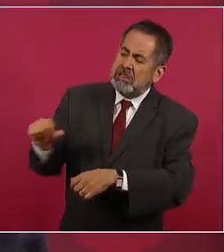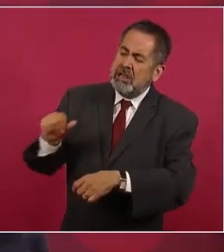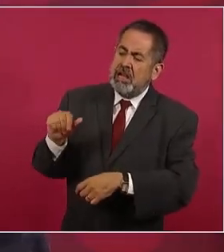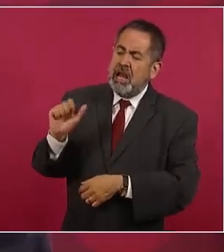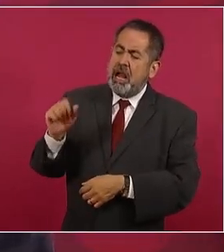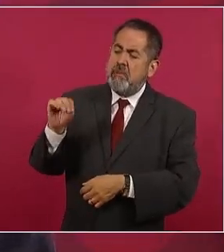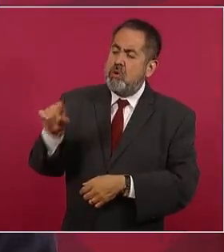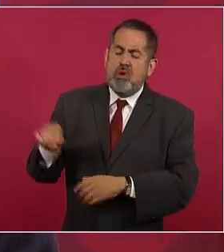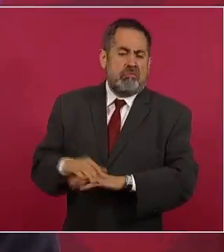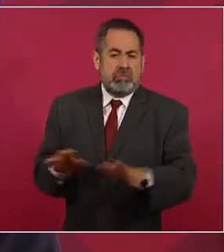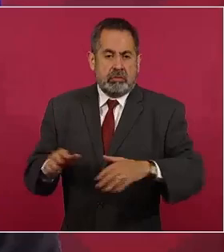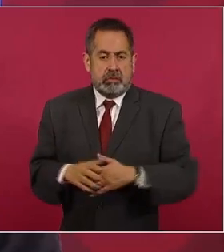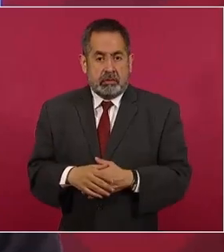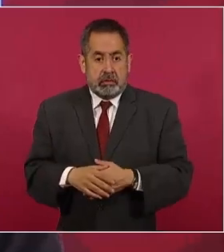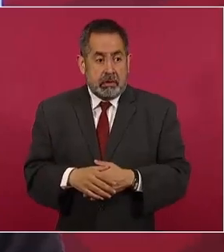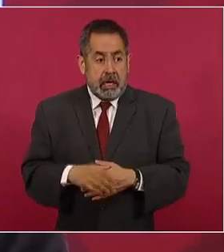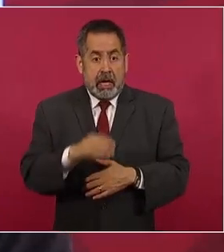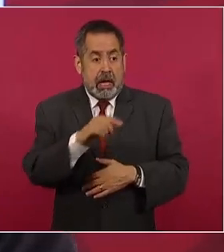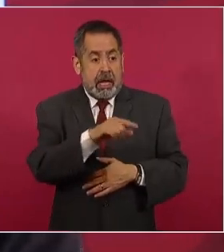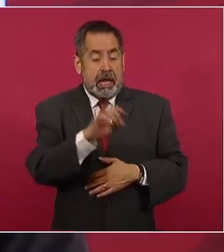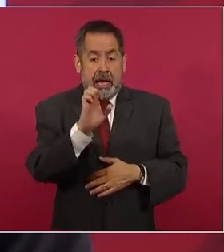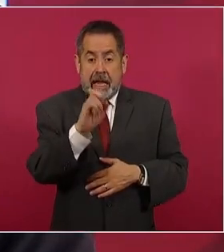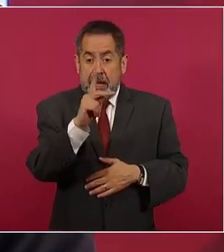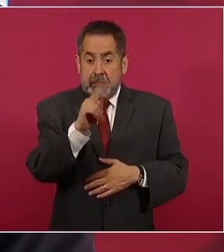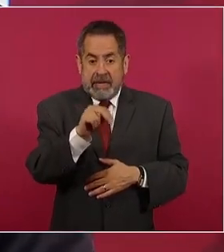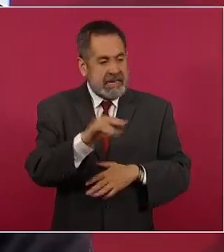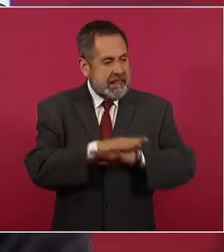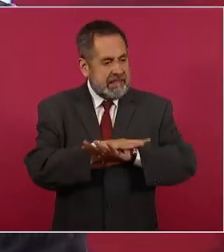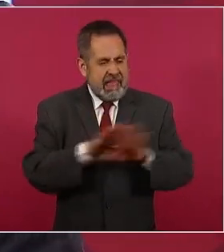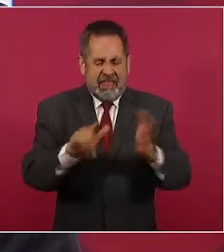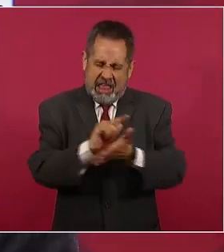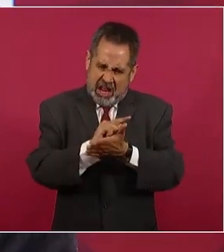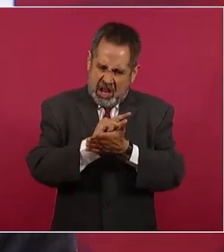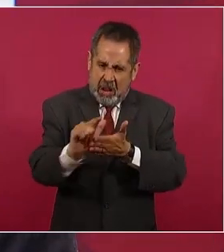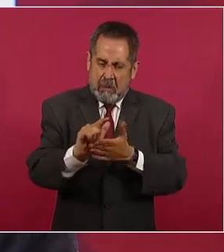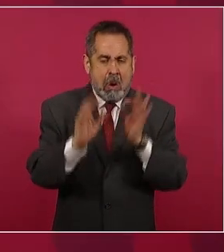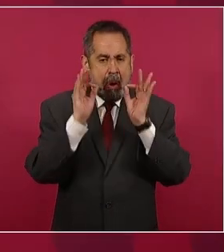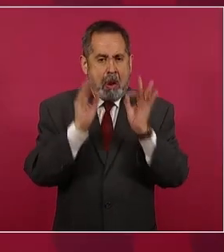Ningún acuerdo con Peña, nada, absolutamente.